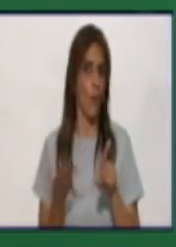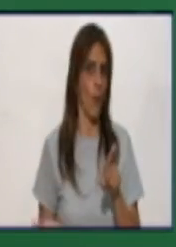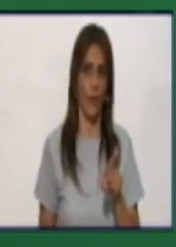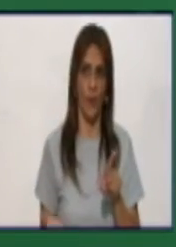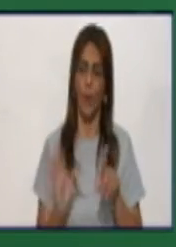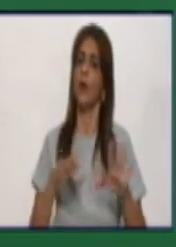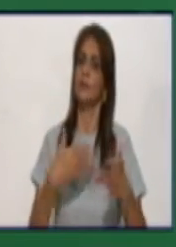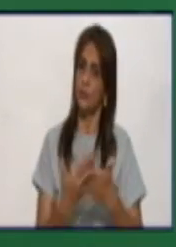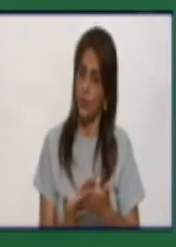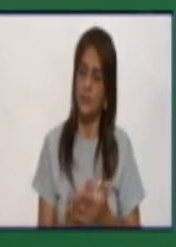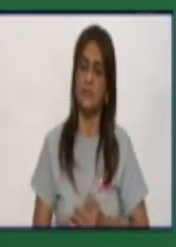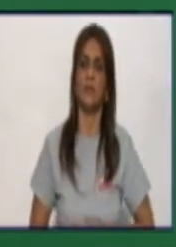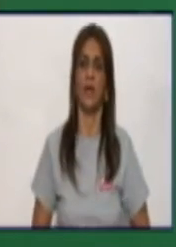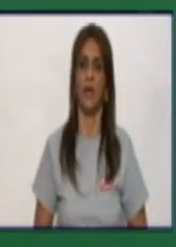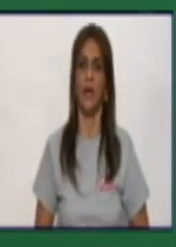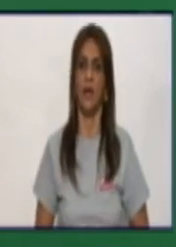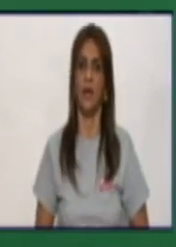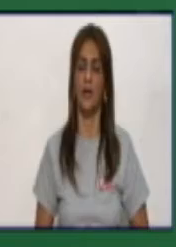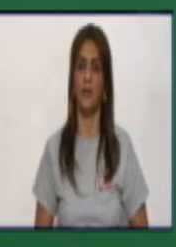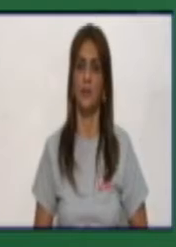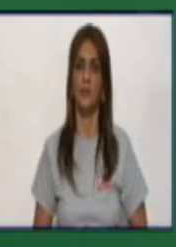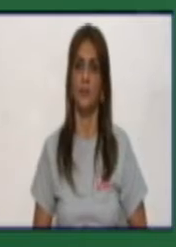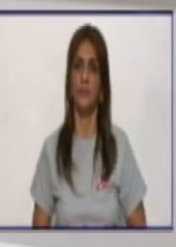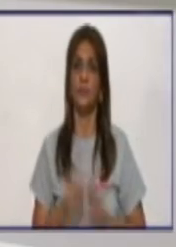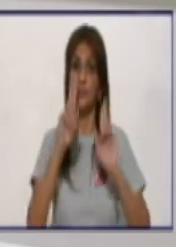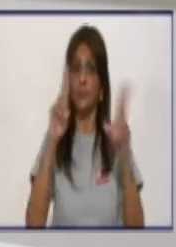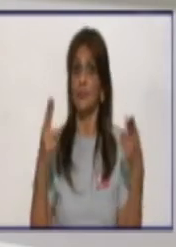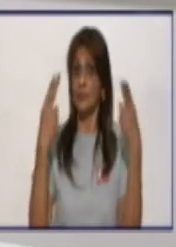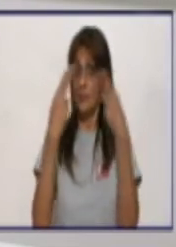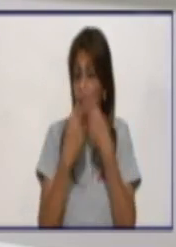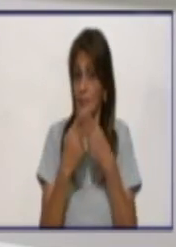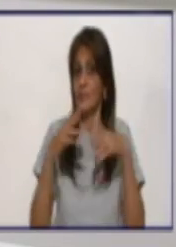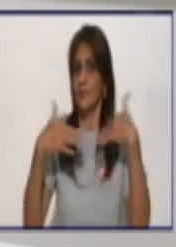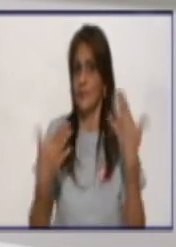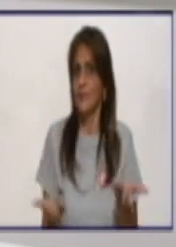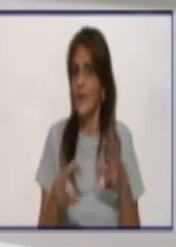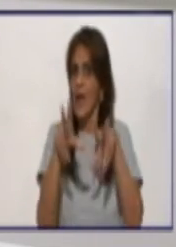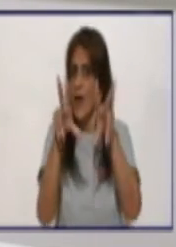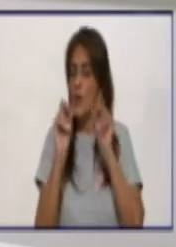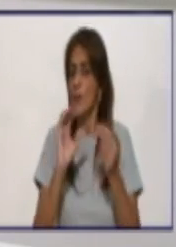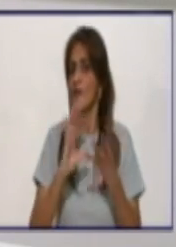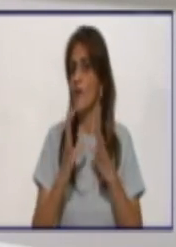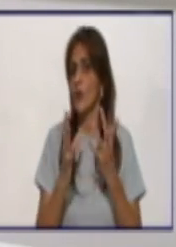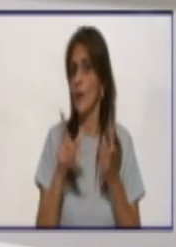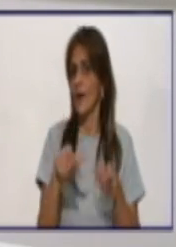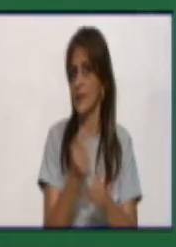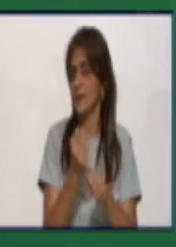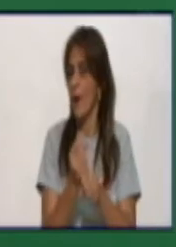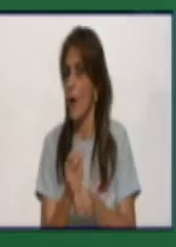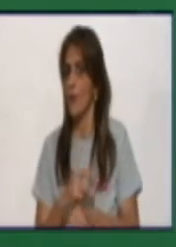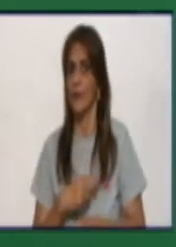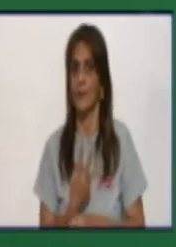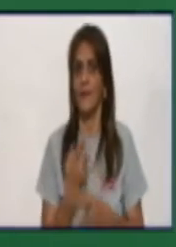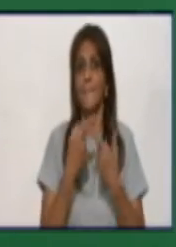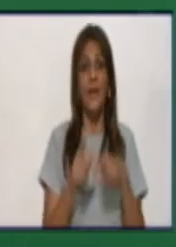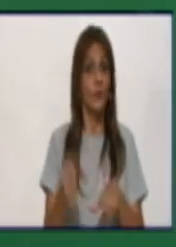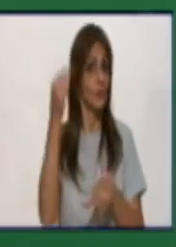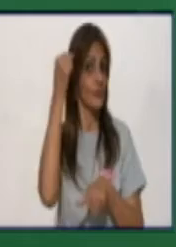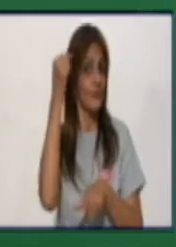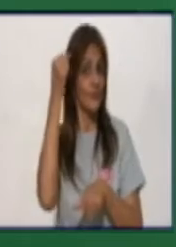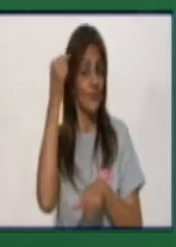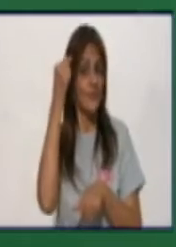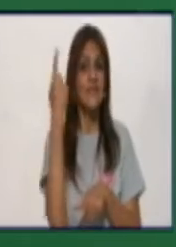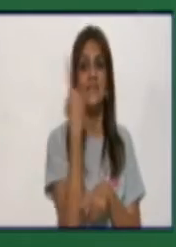realmente si incorporamos esa palabra nueva normalidad y si somos exigentes y si nuestra conciencia individual está